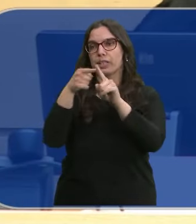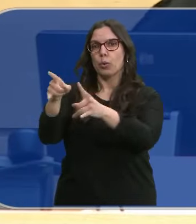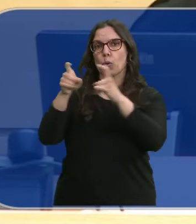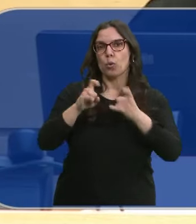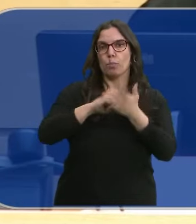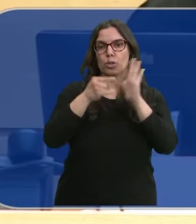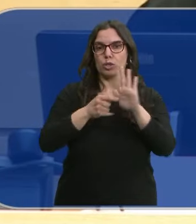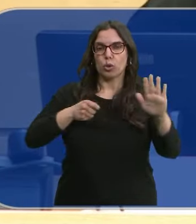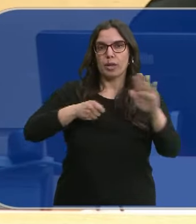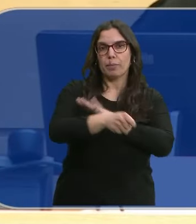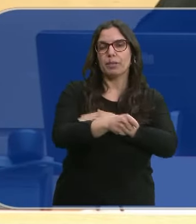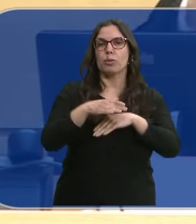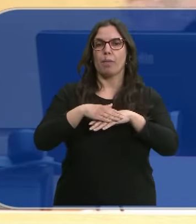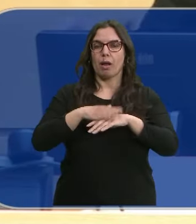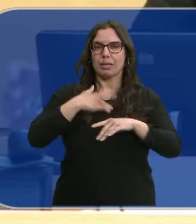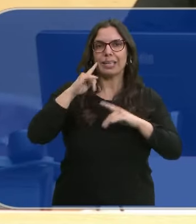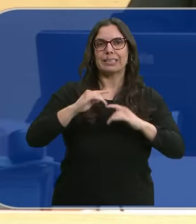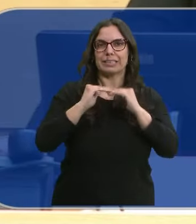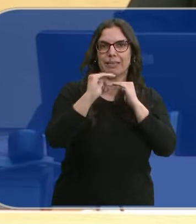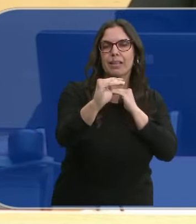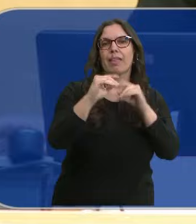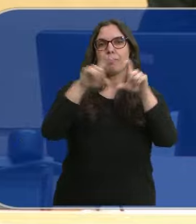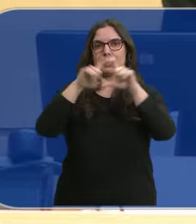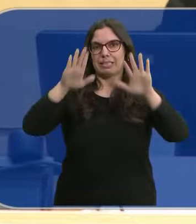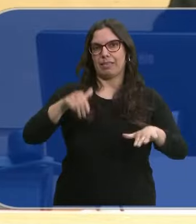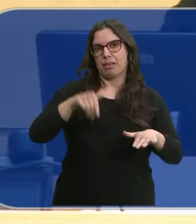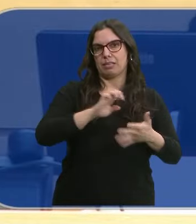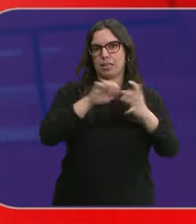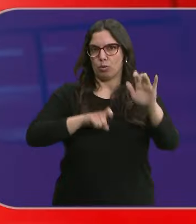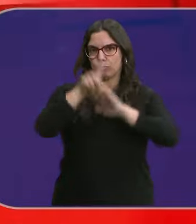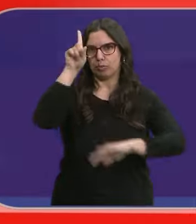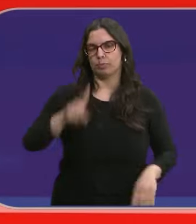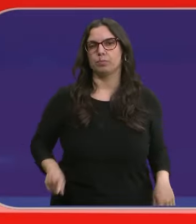inversión y ayudar a la permanencia, estabilidad y crecimiento de estas empresas en Castilla y León.